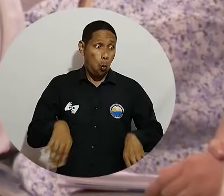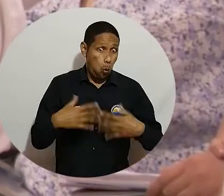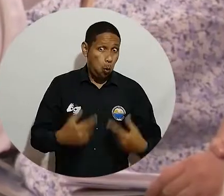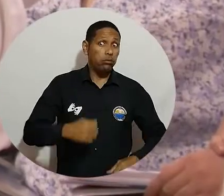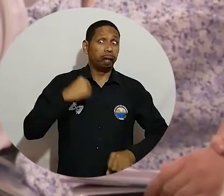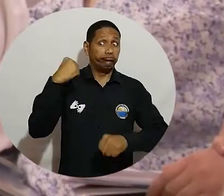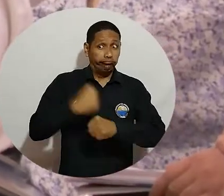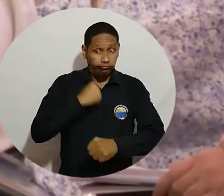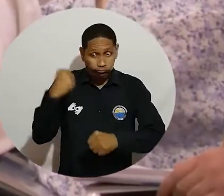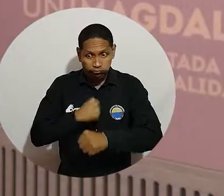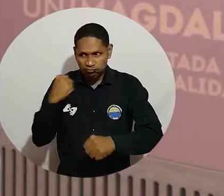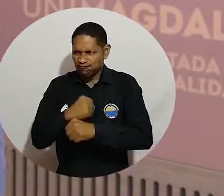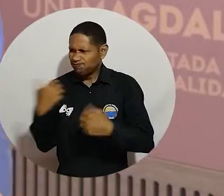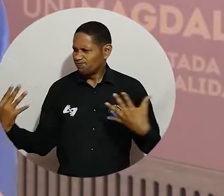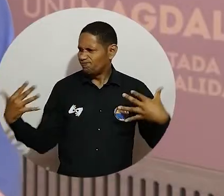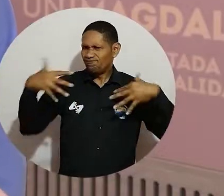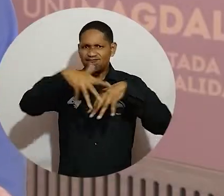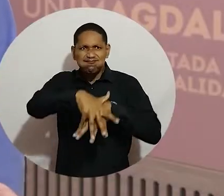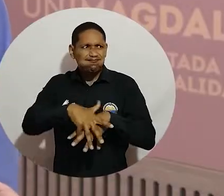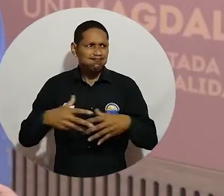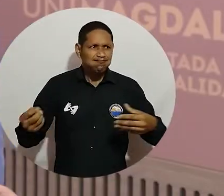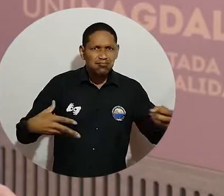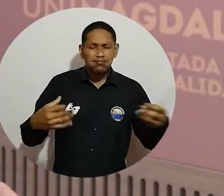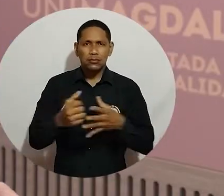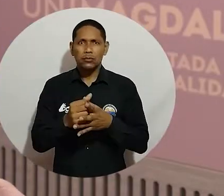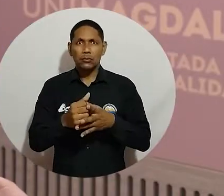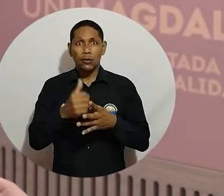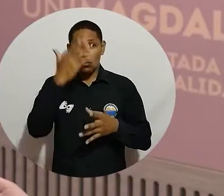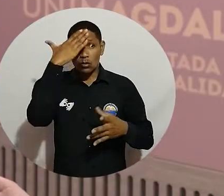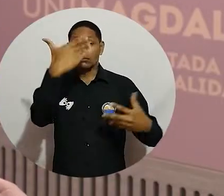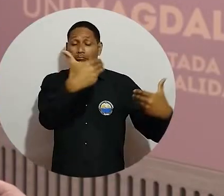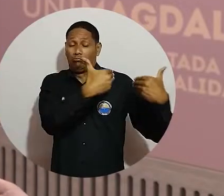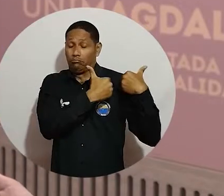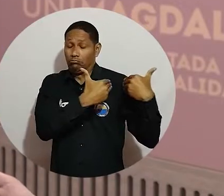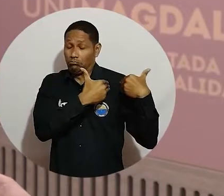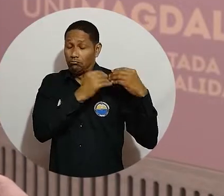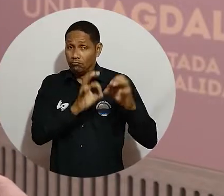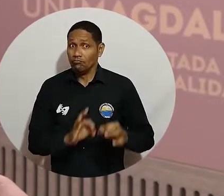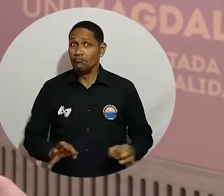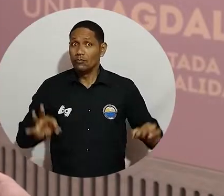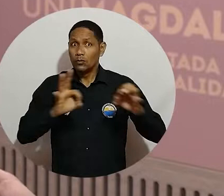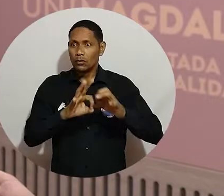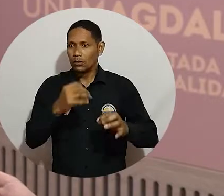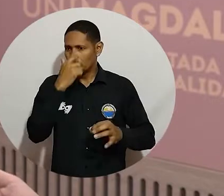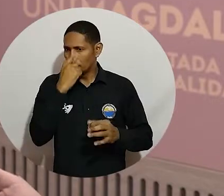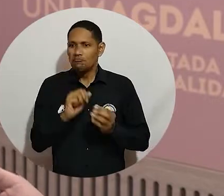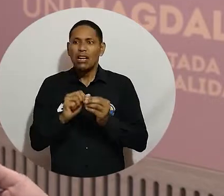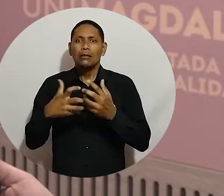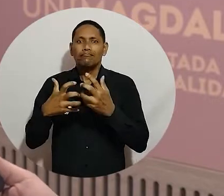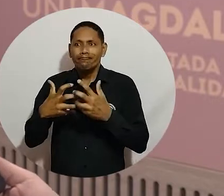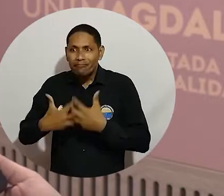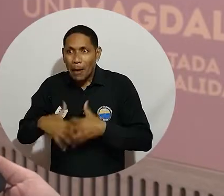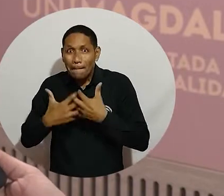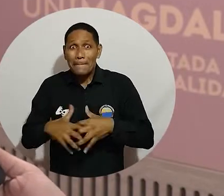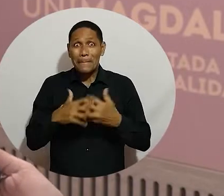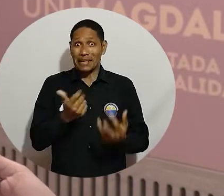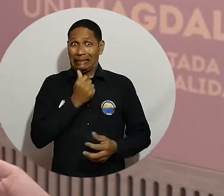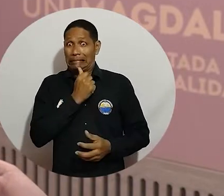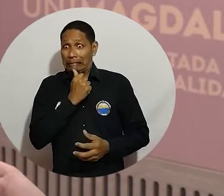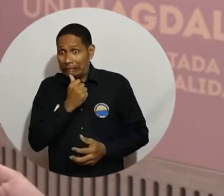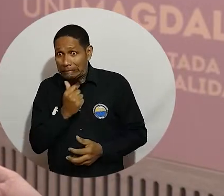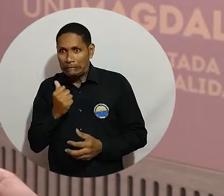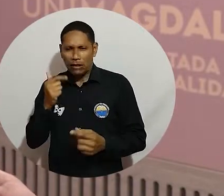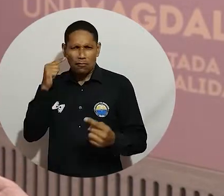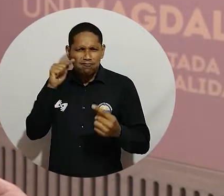tarea es conjunta en el marco de los ODS, sobre todo porque hay una gran responsabilidad desde el sector